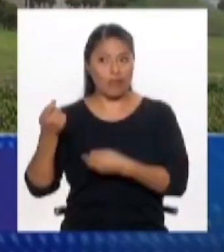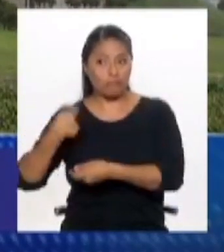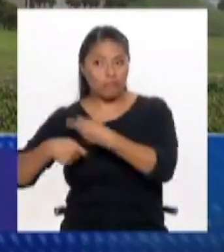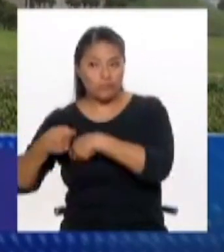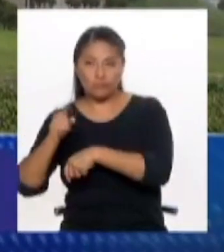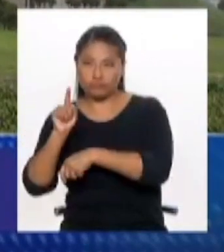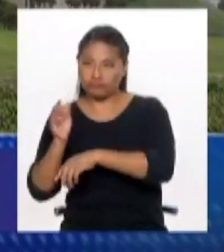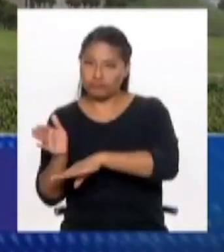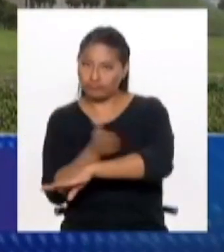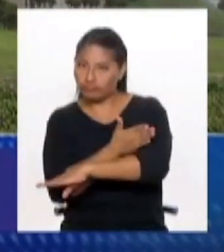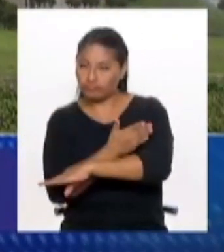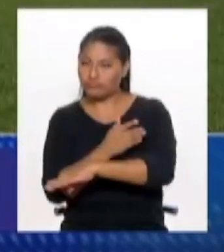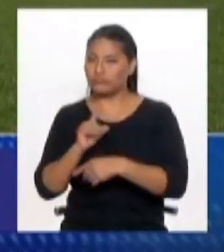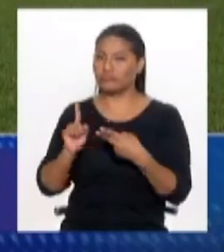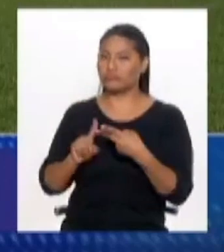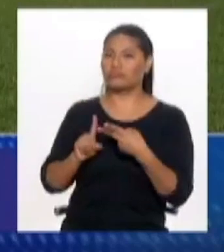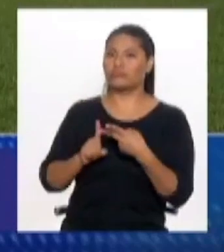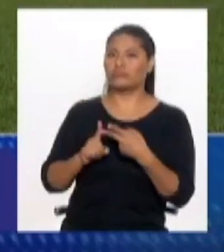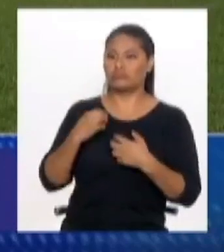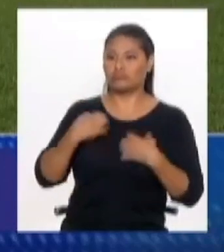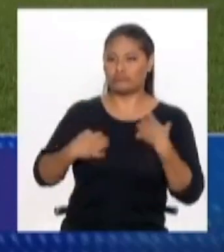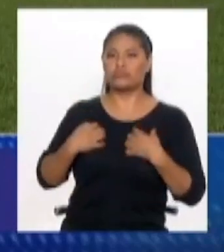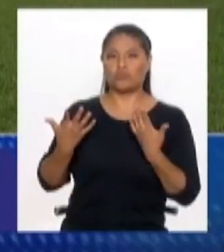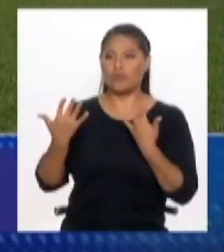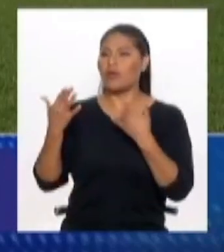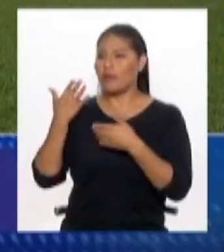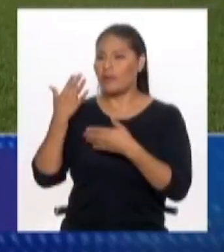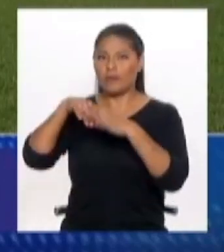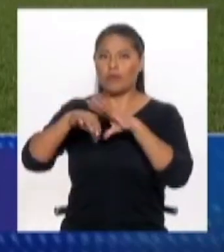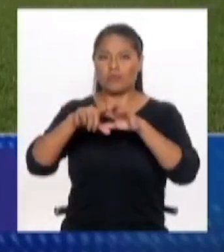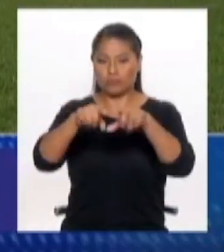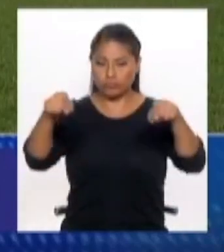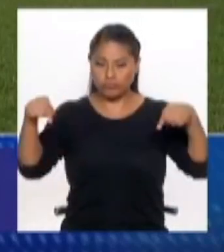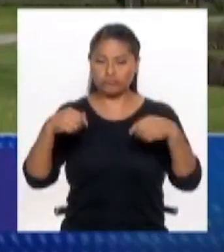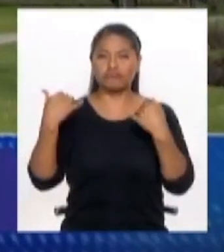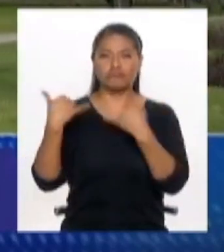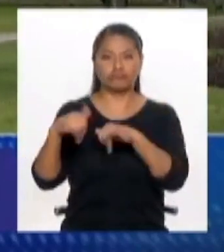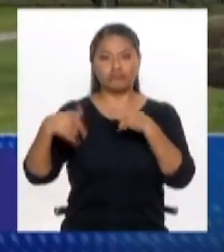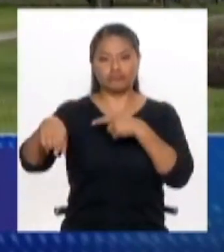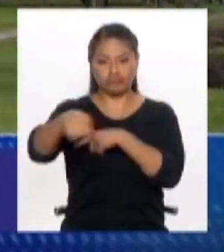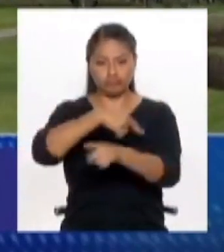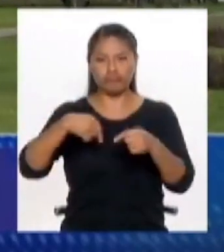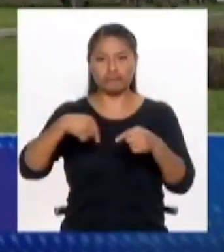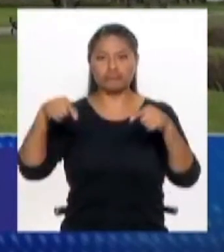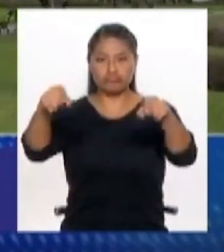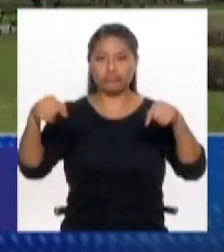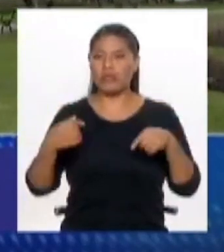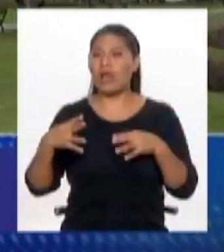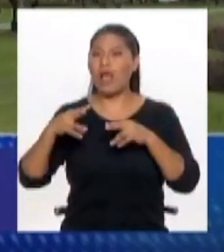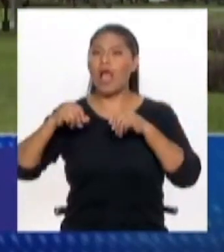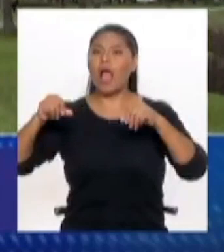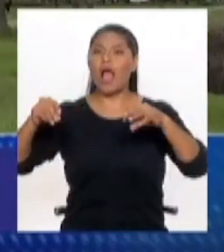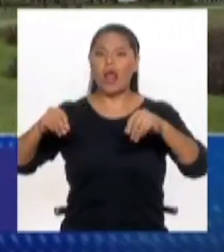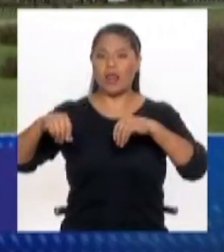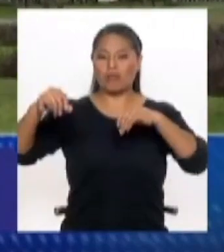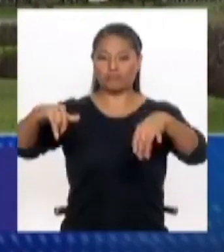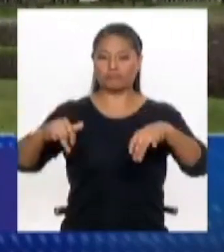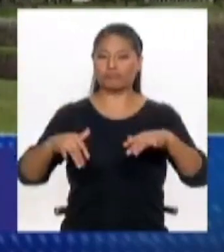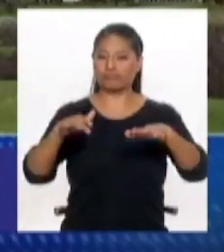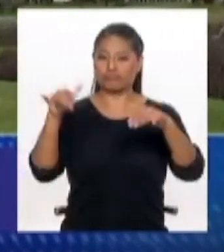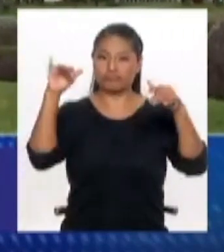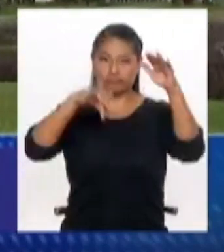no deben manifestarse, deben divertirse dentro de este parque y les voy a poner arena para que sean felices. Entonces,